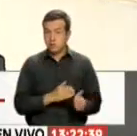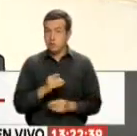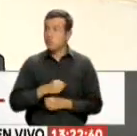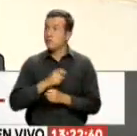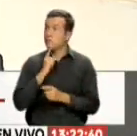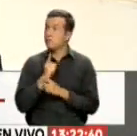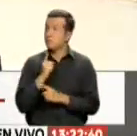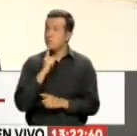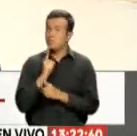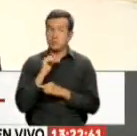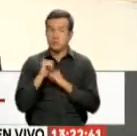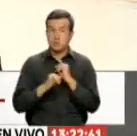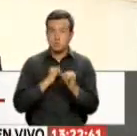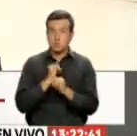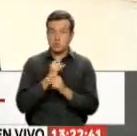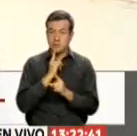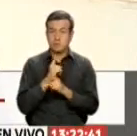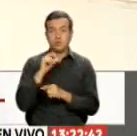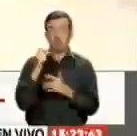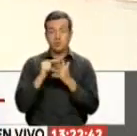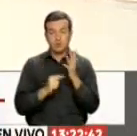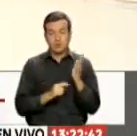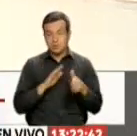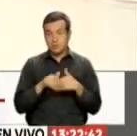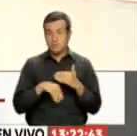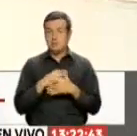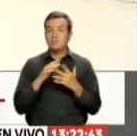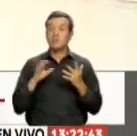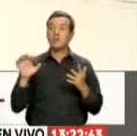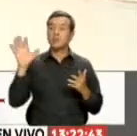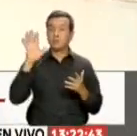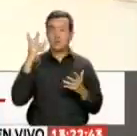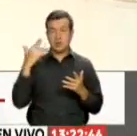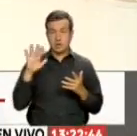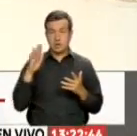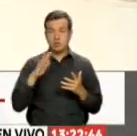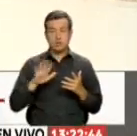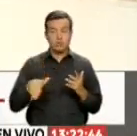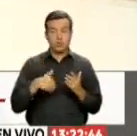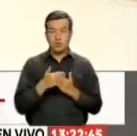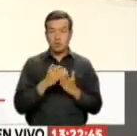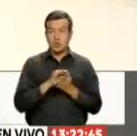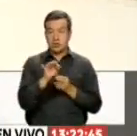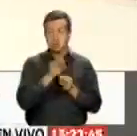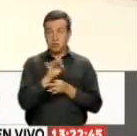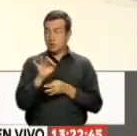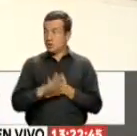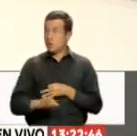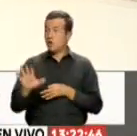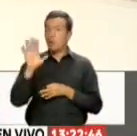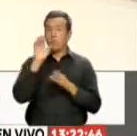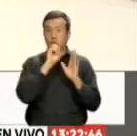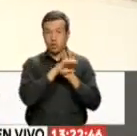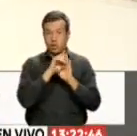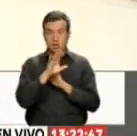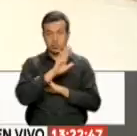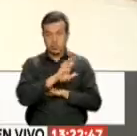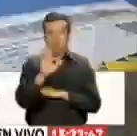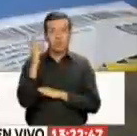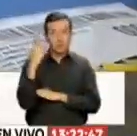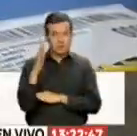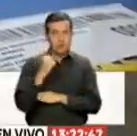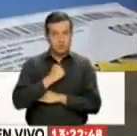se trasladaron al exterior Y el resto de todas las provincias Ya están en todas las delegaciones En las bodegas De todas las delegaciones